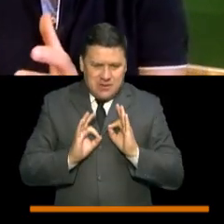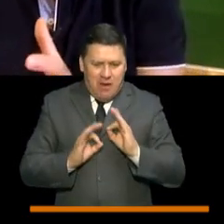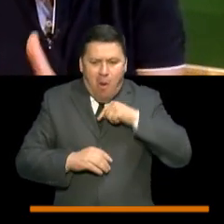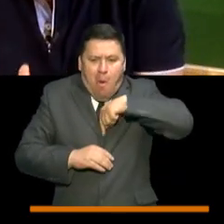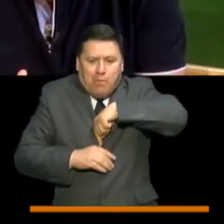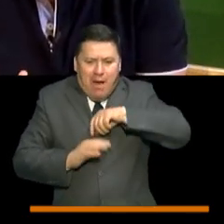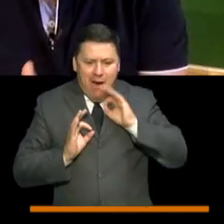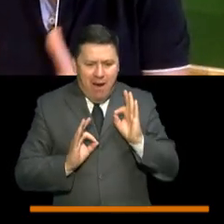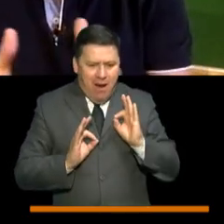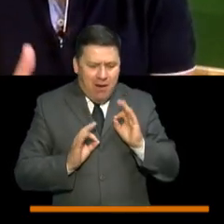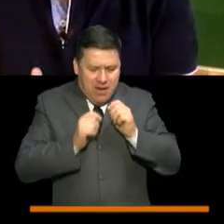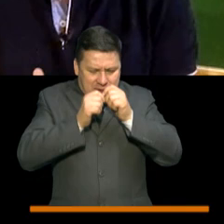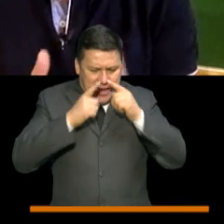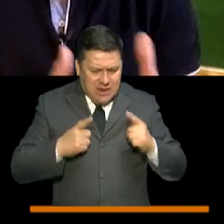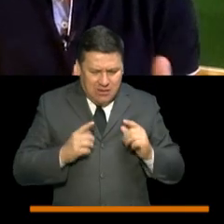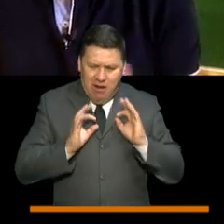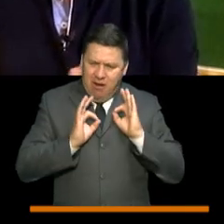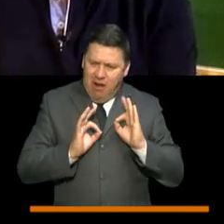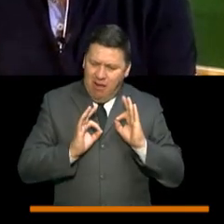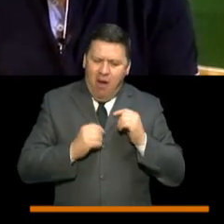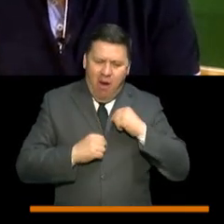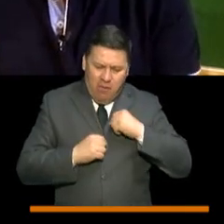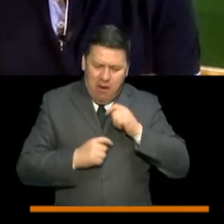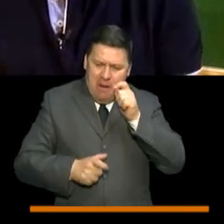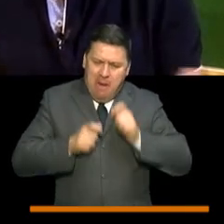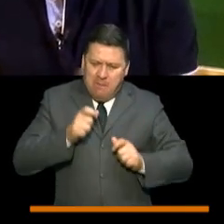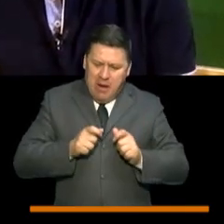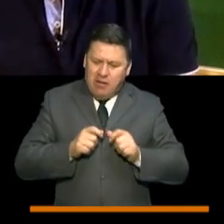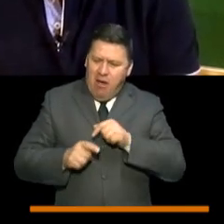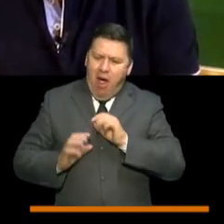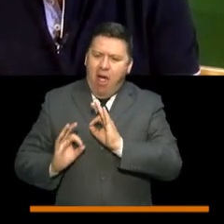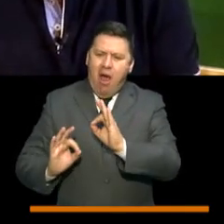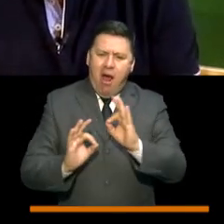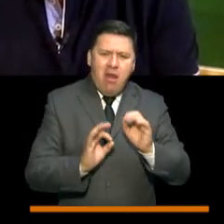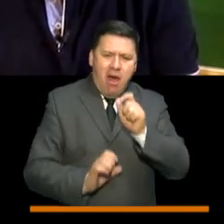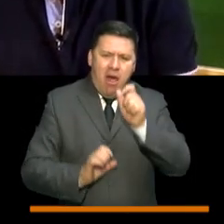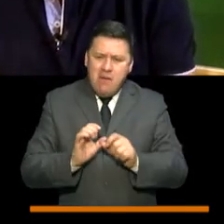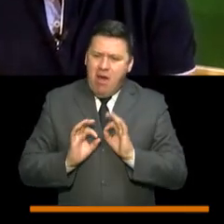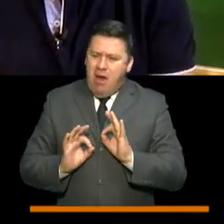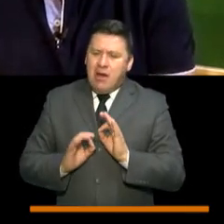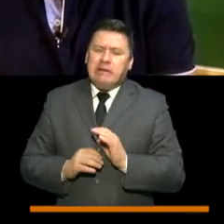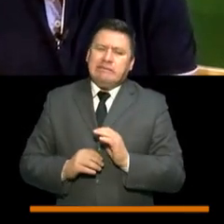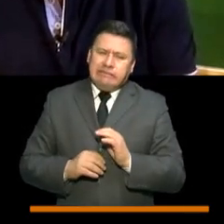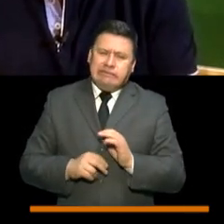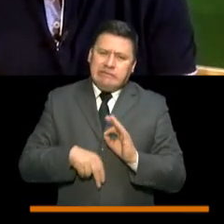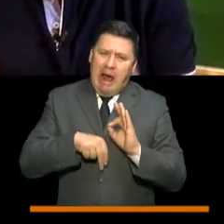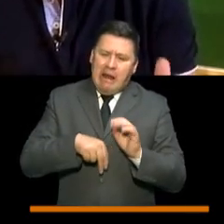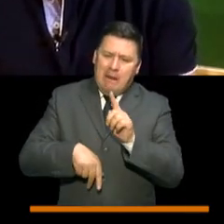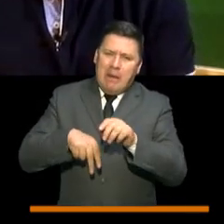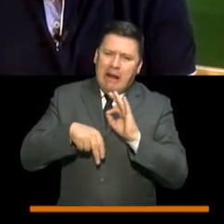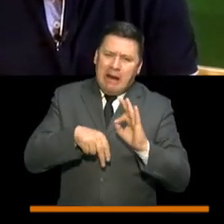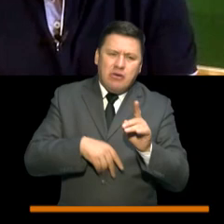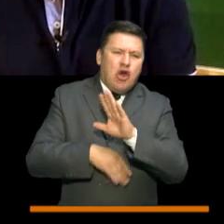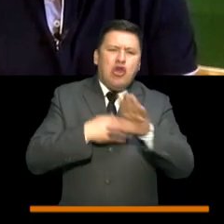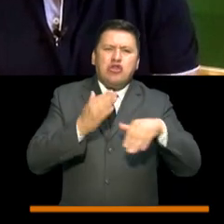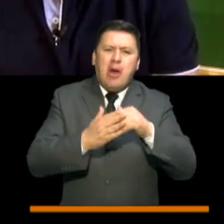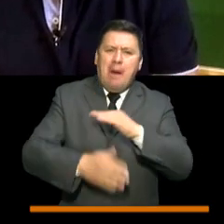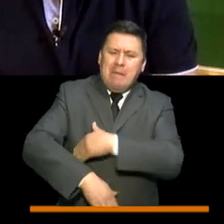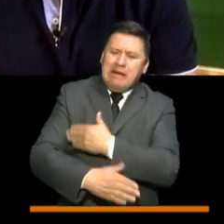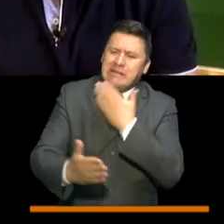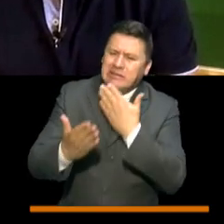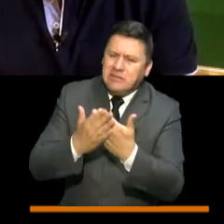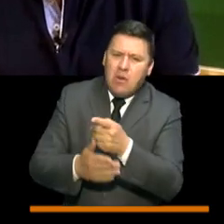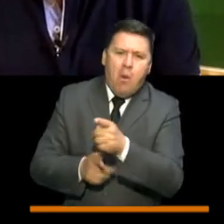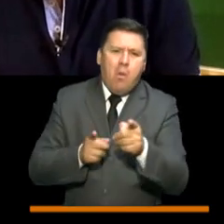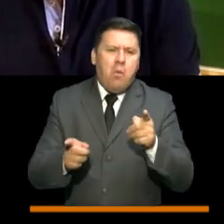tenemos como Estado, como país y como personas. Y yo quisiera, primero, darle las gracias a la ministra, a todo su equipo de trabajo,